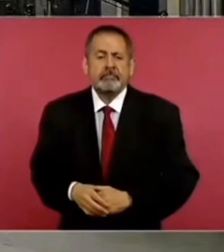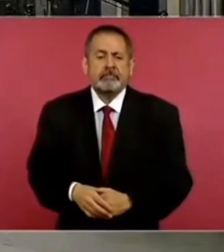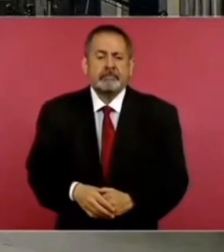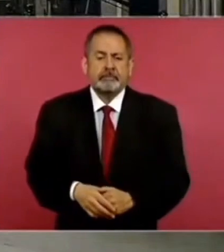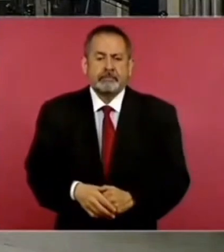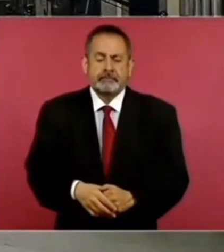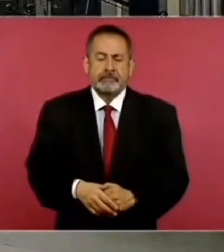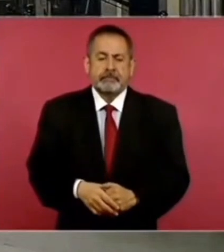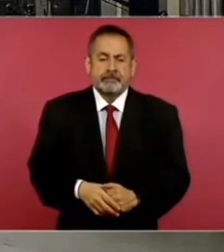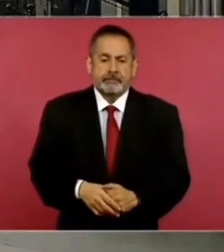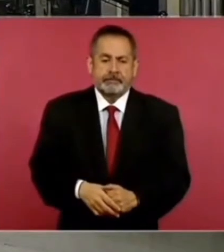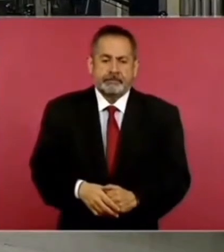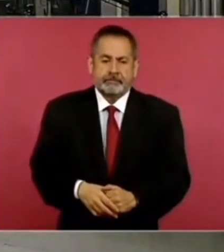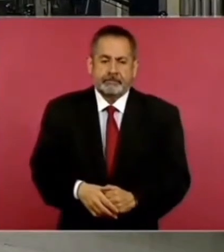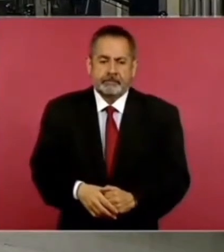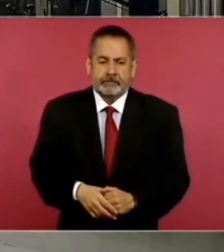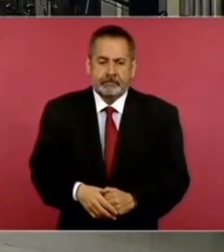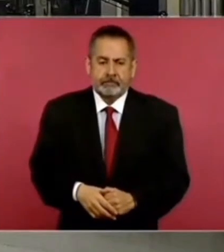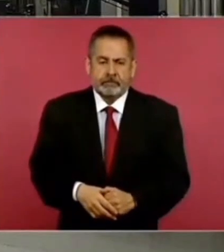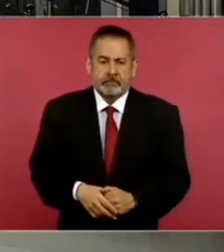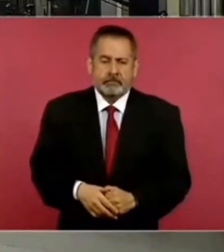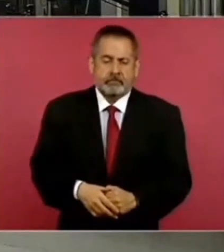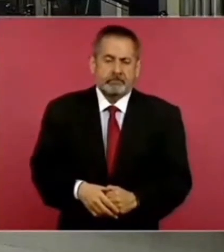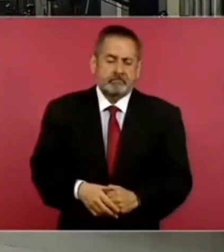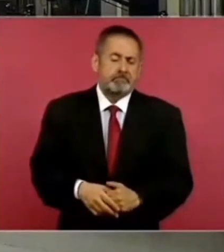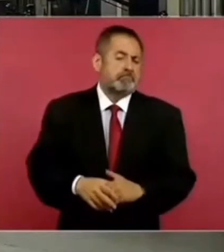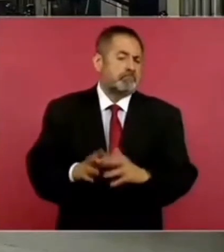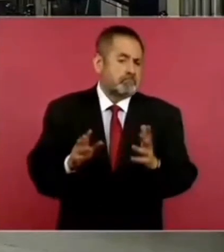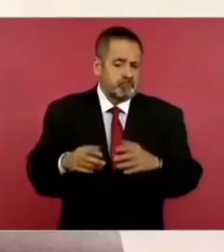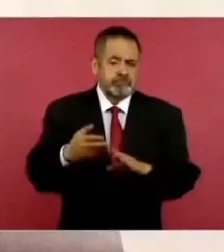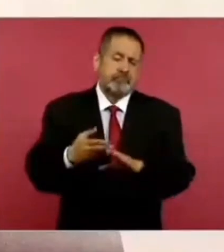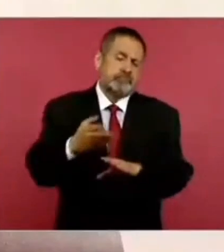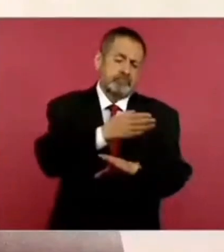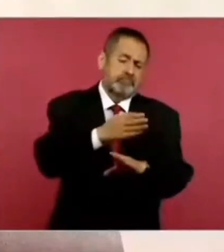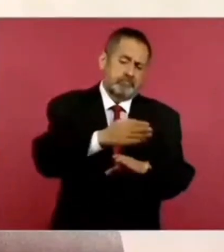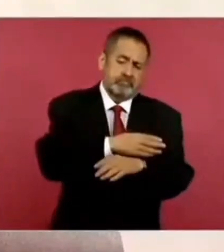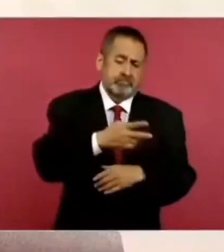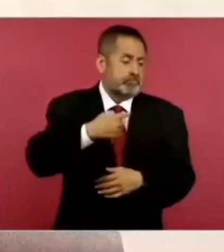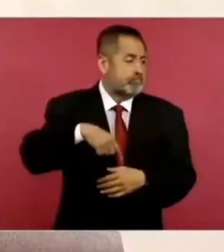también concepciones distintas.